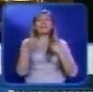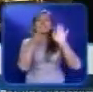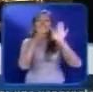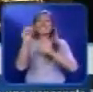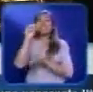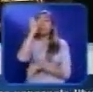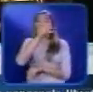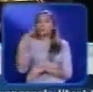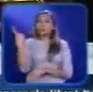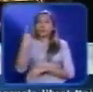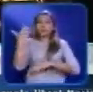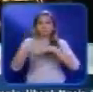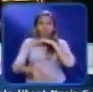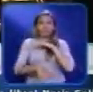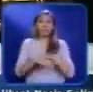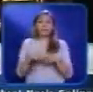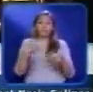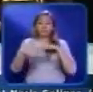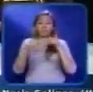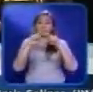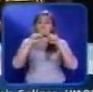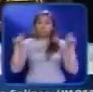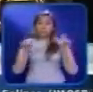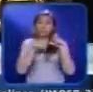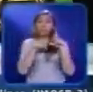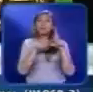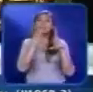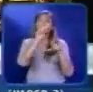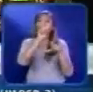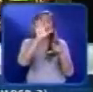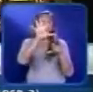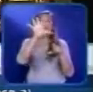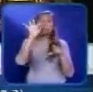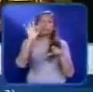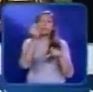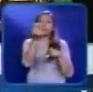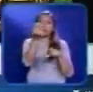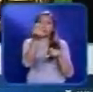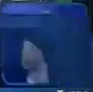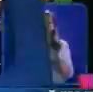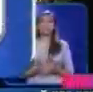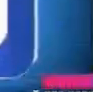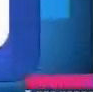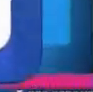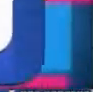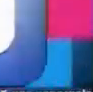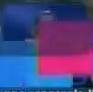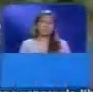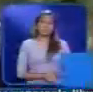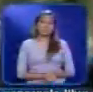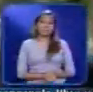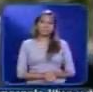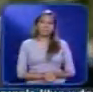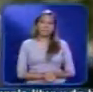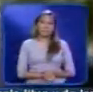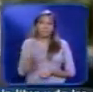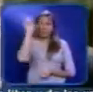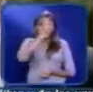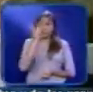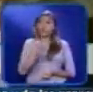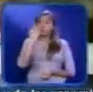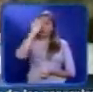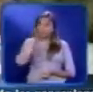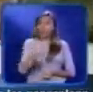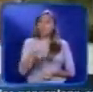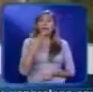personas Las entradas ya están a la venta y tienen un precio de 250 bolívares fuertes Los venezolanos